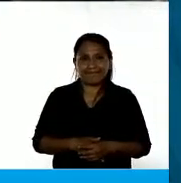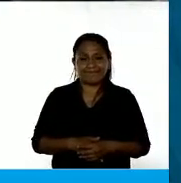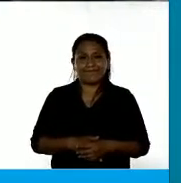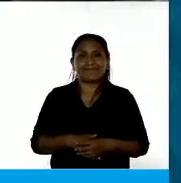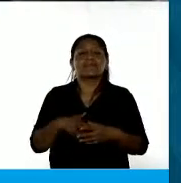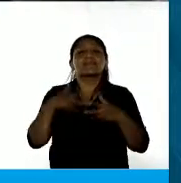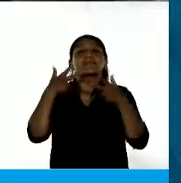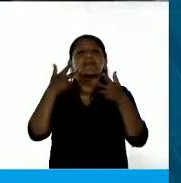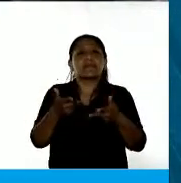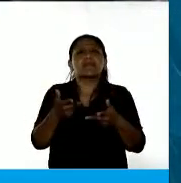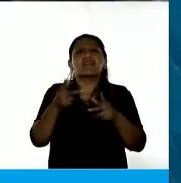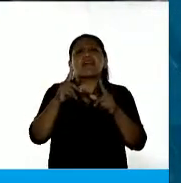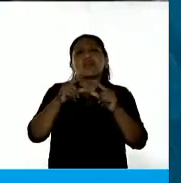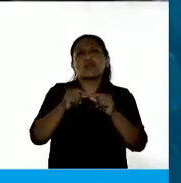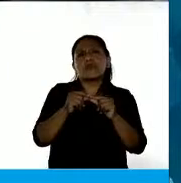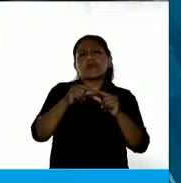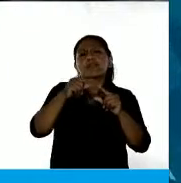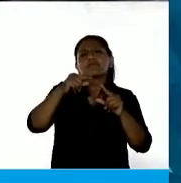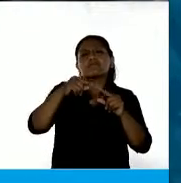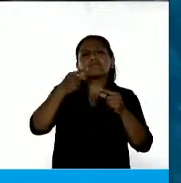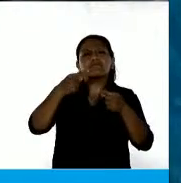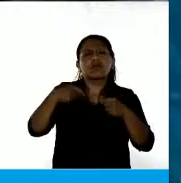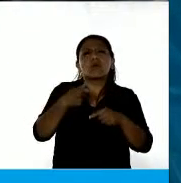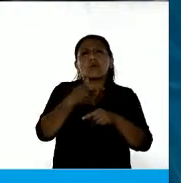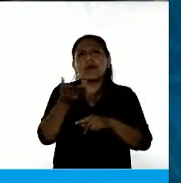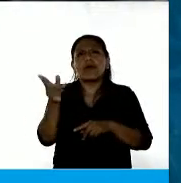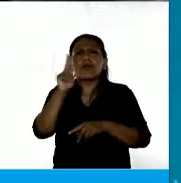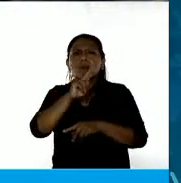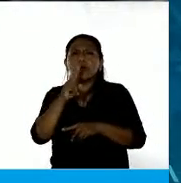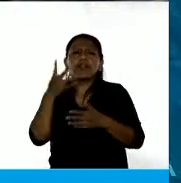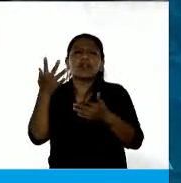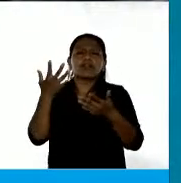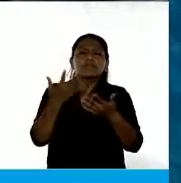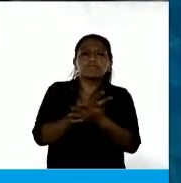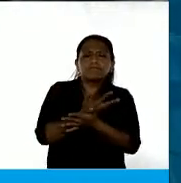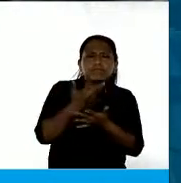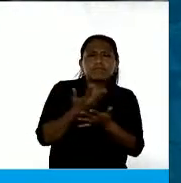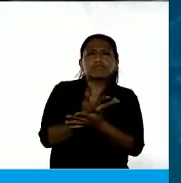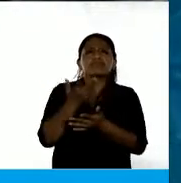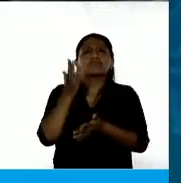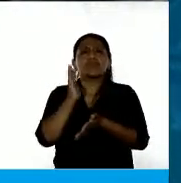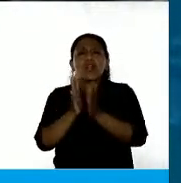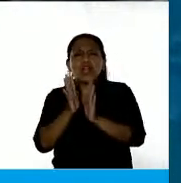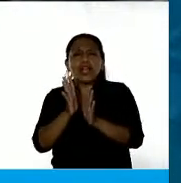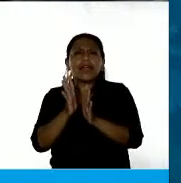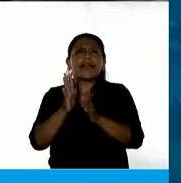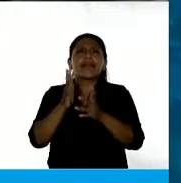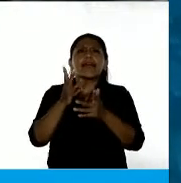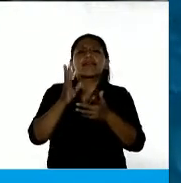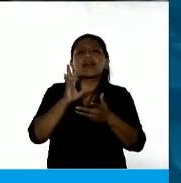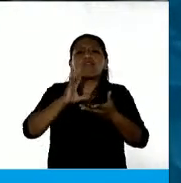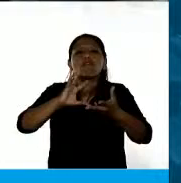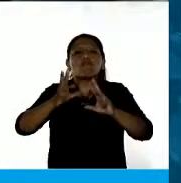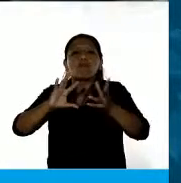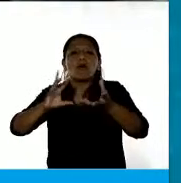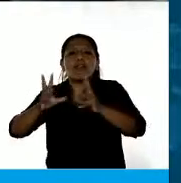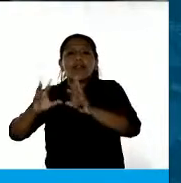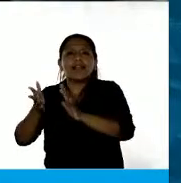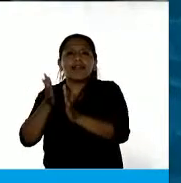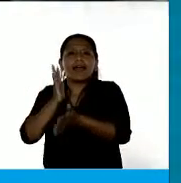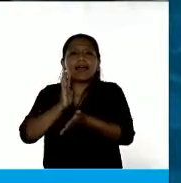Mencionaban cifras, ¿no? De cuántas mujeres sufrimos violencia, algún tipo o modalidad de violencia.